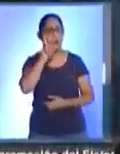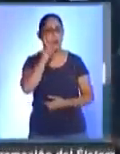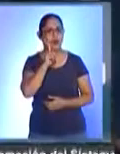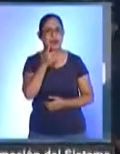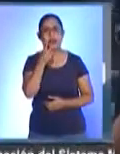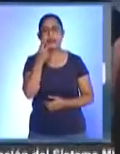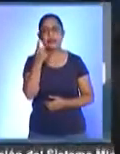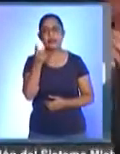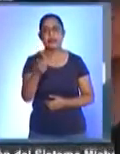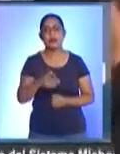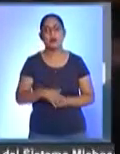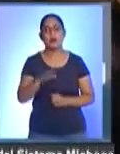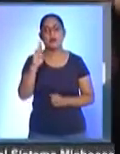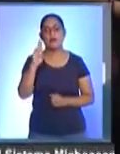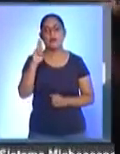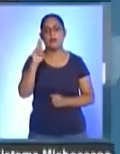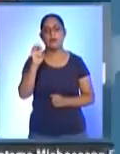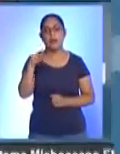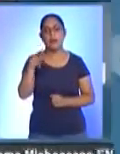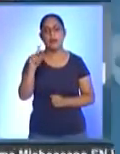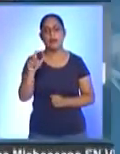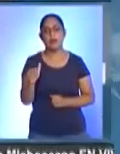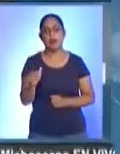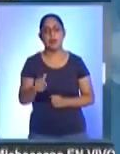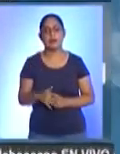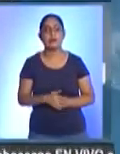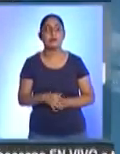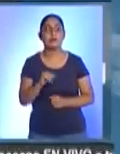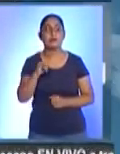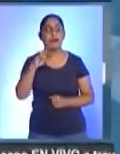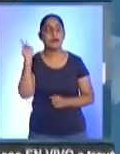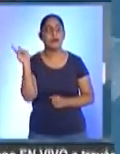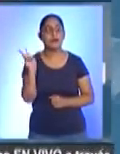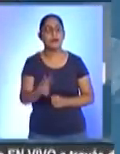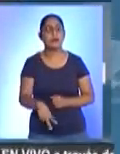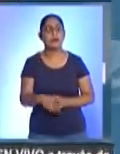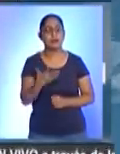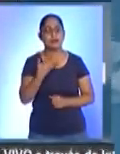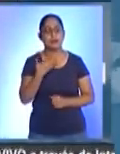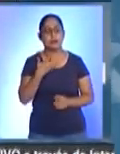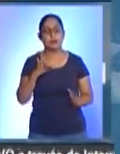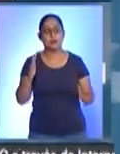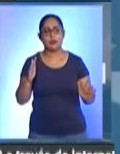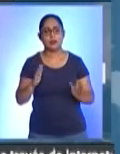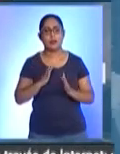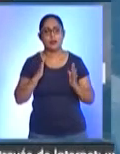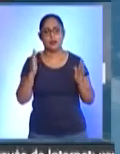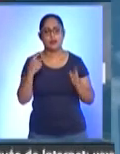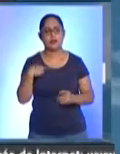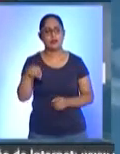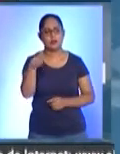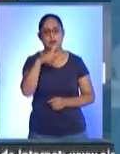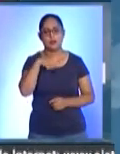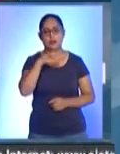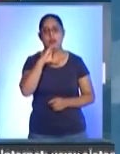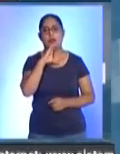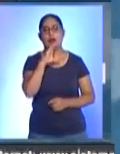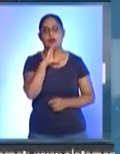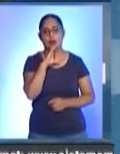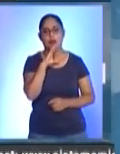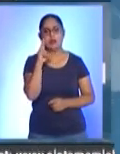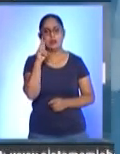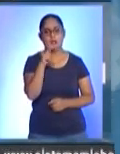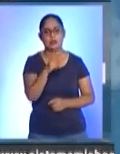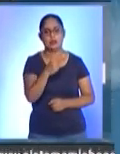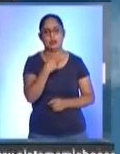Digitales Michoacán, Brenda Calderón. De verdad que ha sido sorprendente. Hasta nosotras nos hemos quedado en shock porque